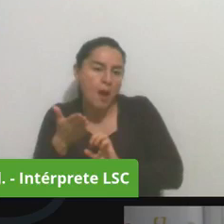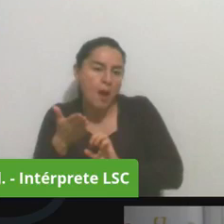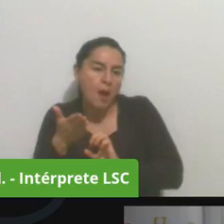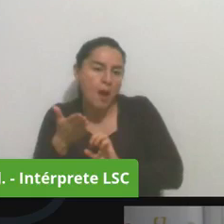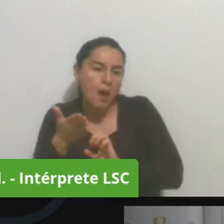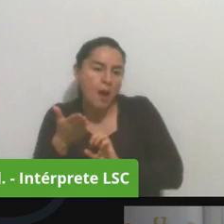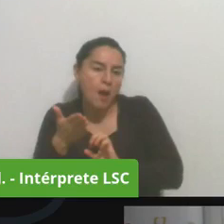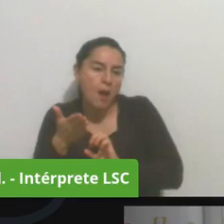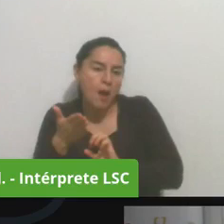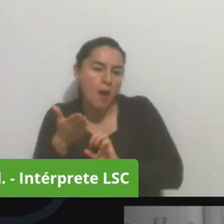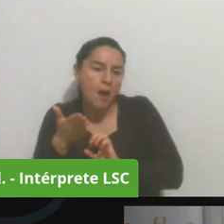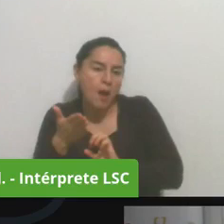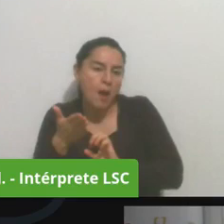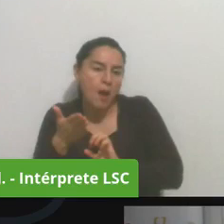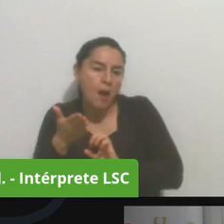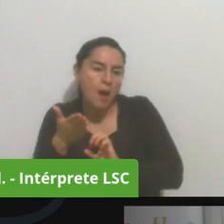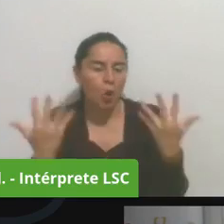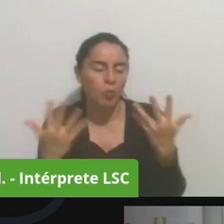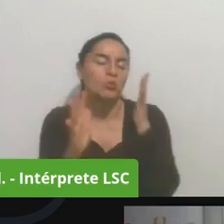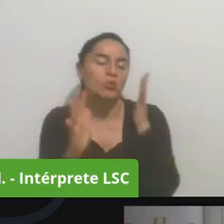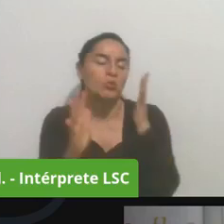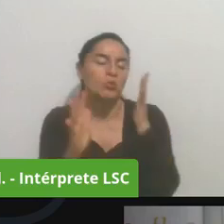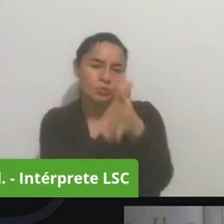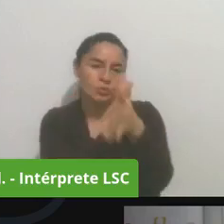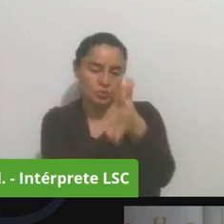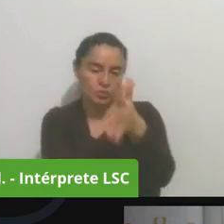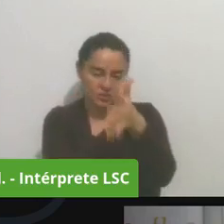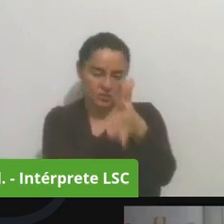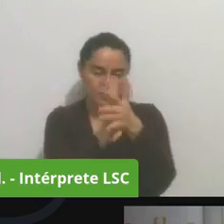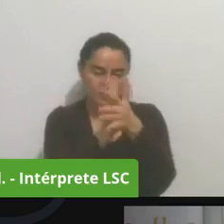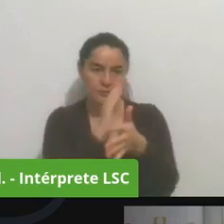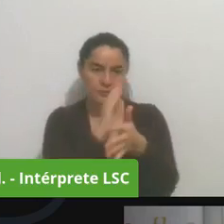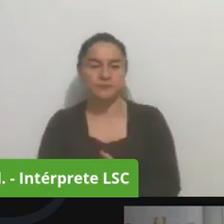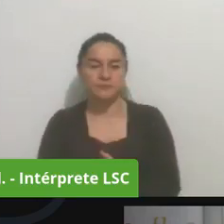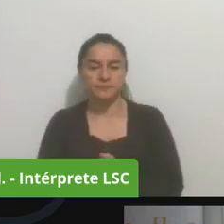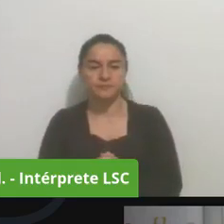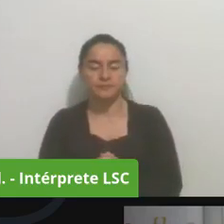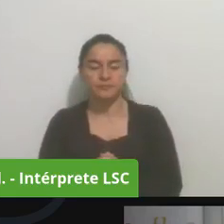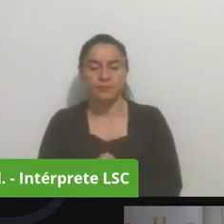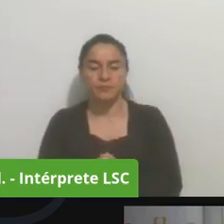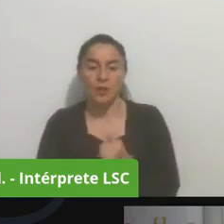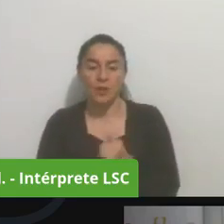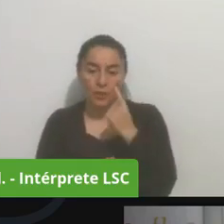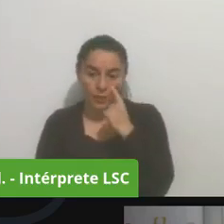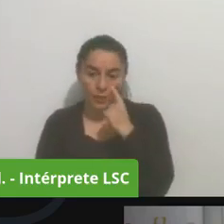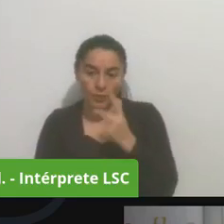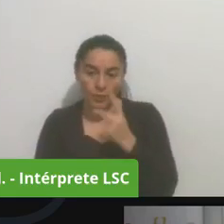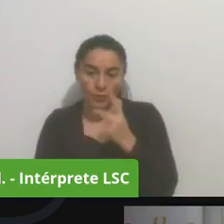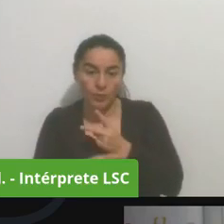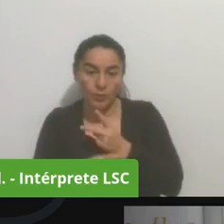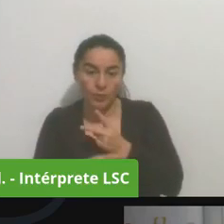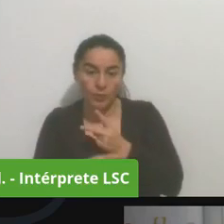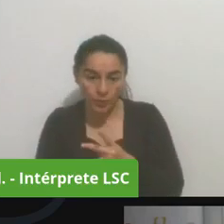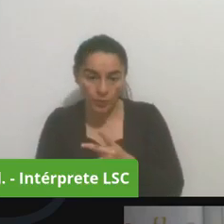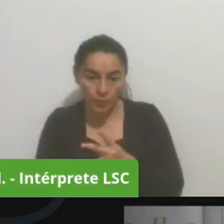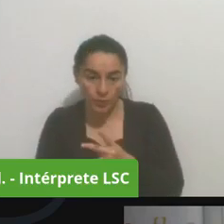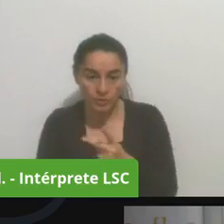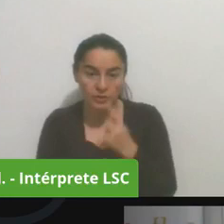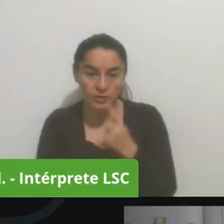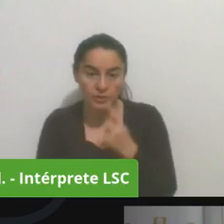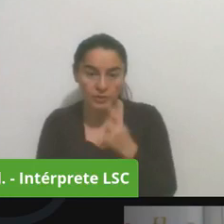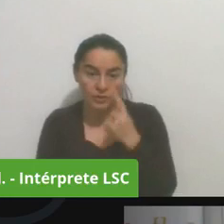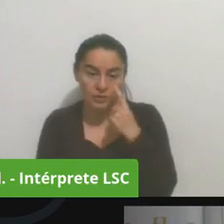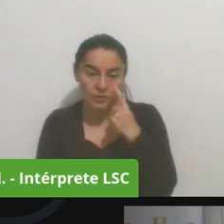resolviendo no hay que tener cuidado con algo y eso todo lo tenemos que tener en la cabeza hay procesos penales o procesos